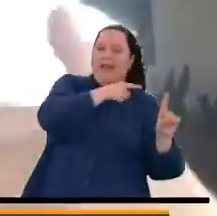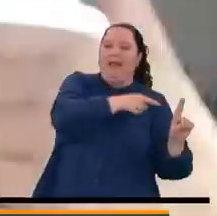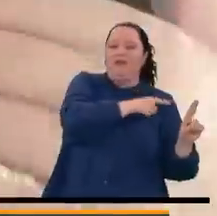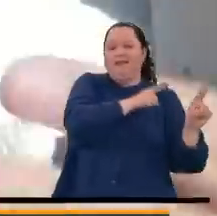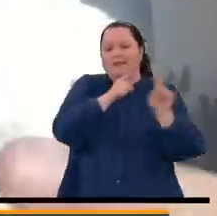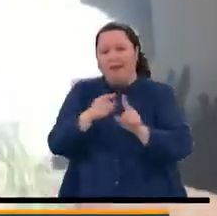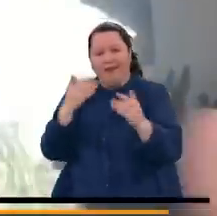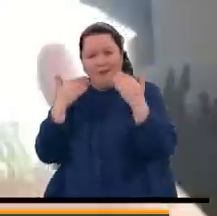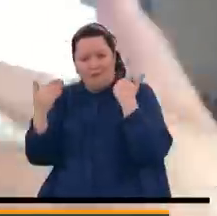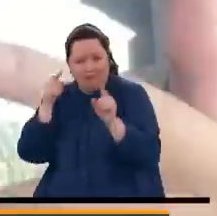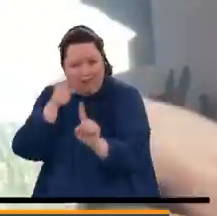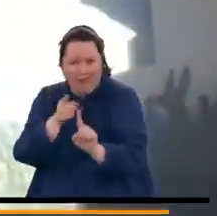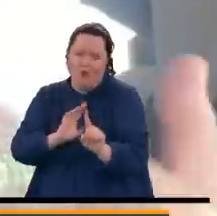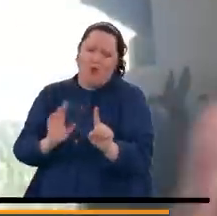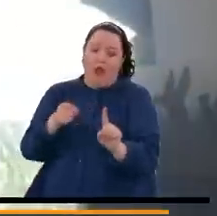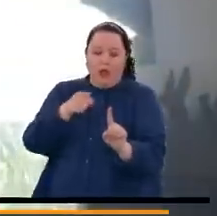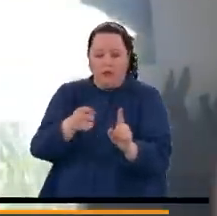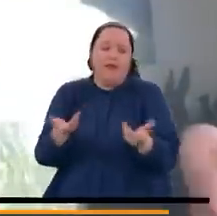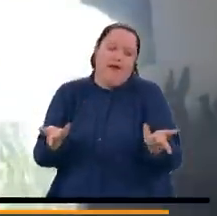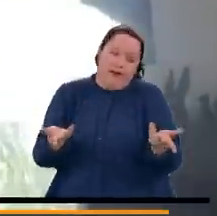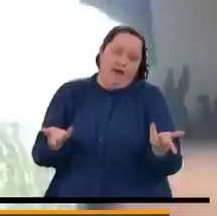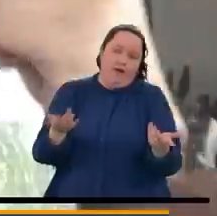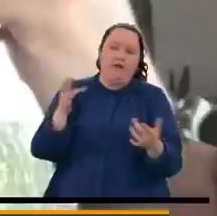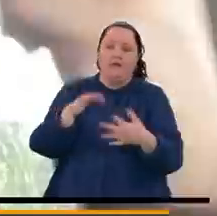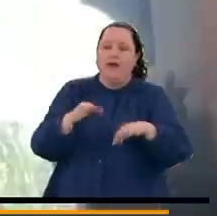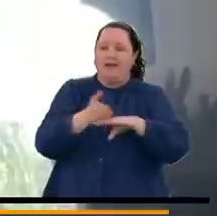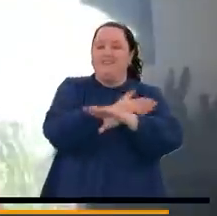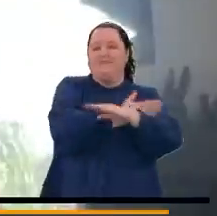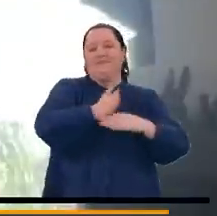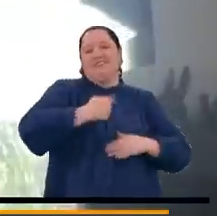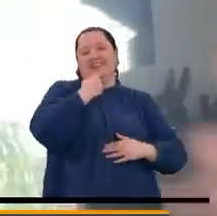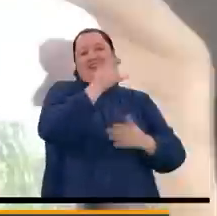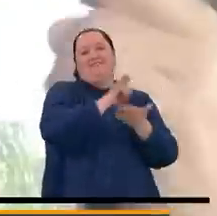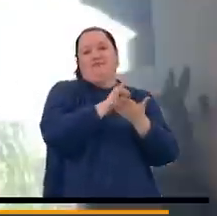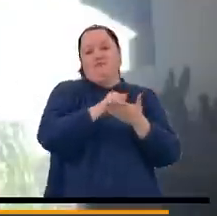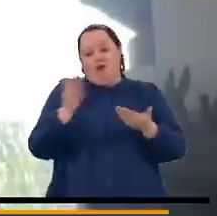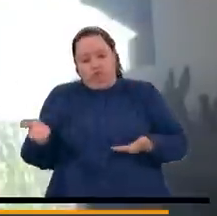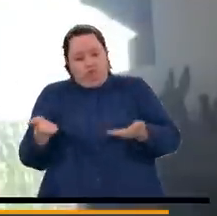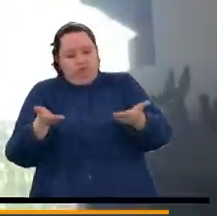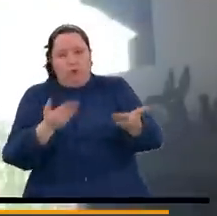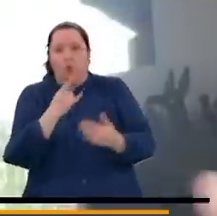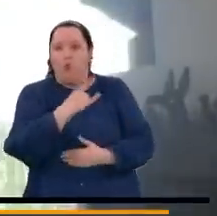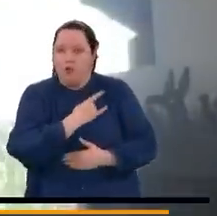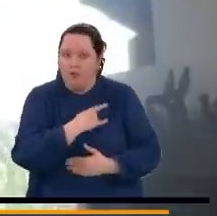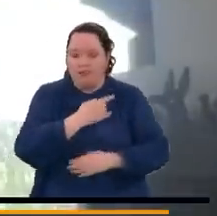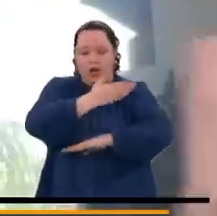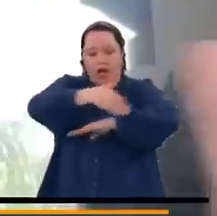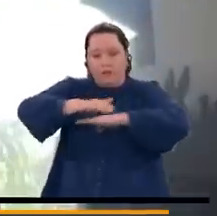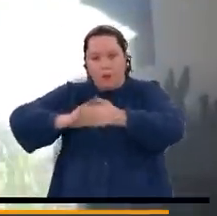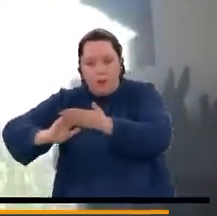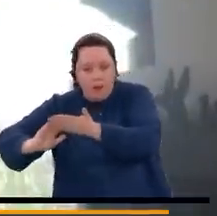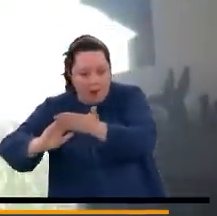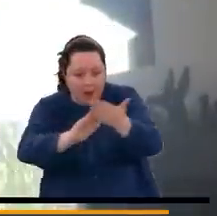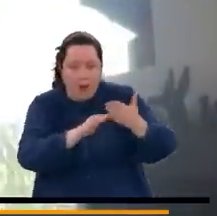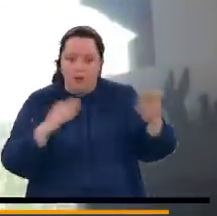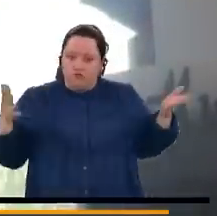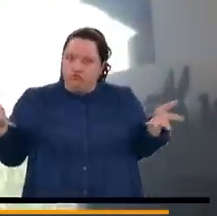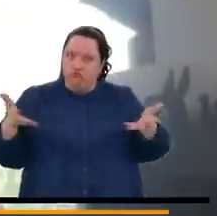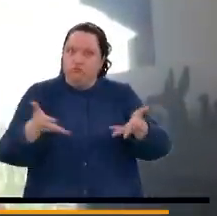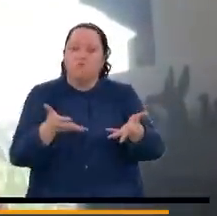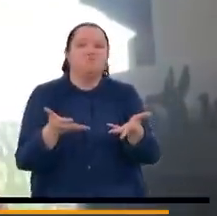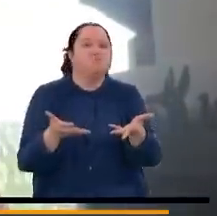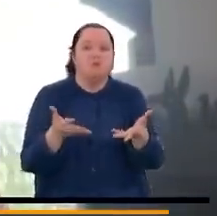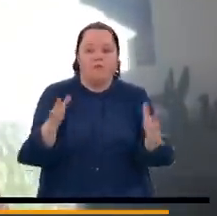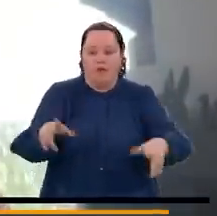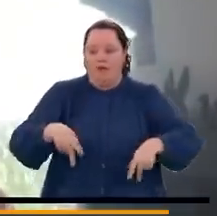esos campesinos a los que efectivamente hay que llevarles, como bien lo dijo el presidente, universidad, carretera, para que puedan integrarse